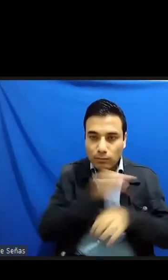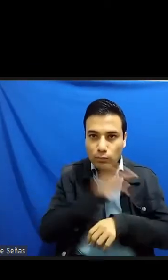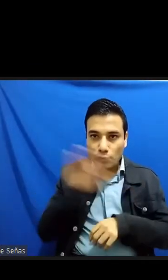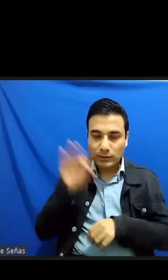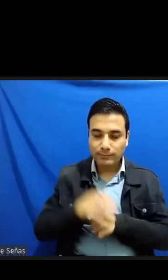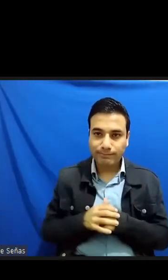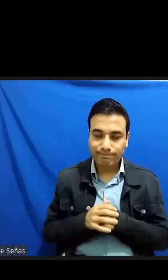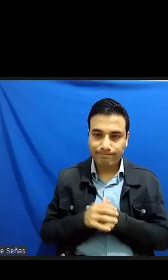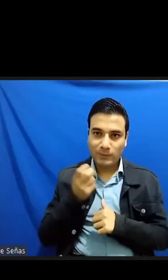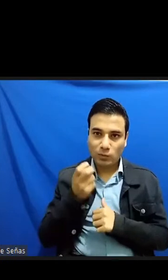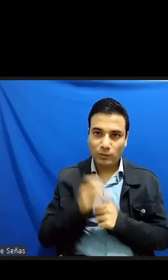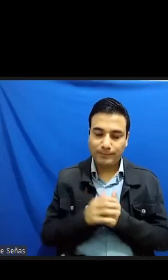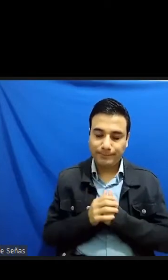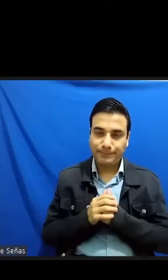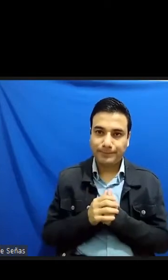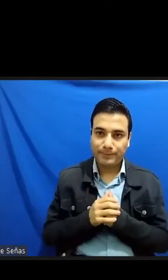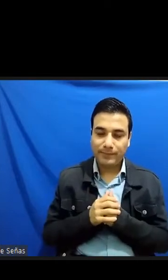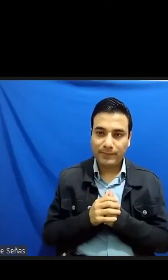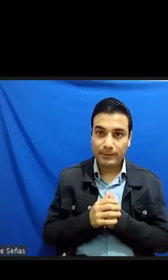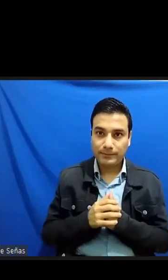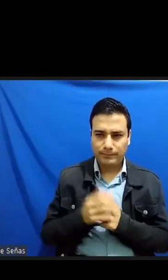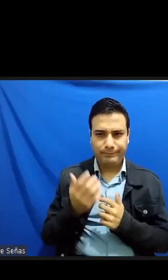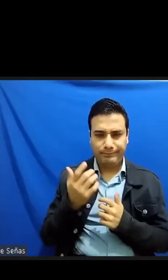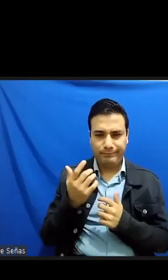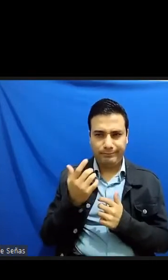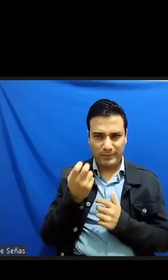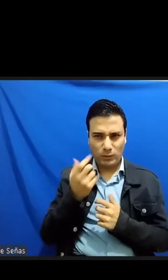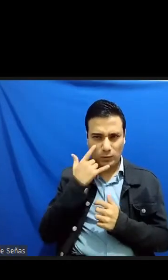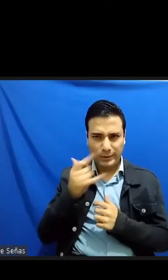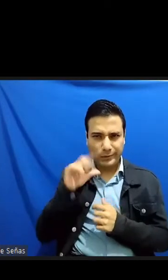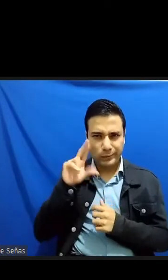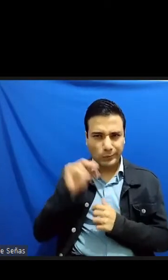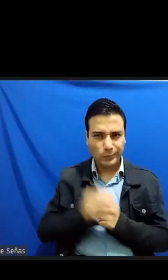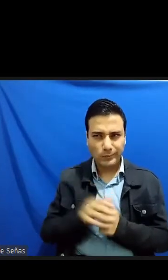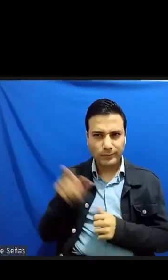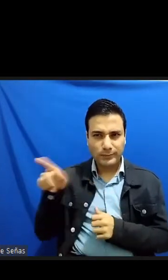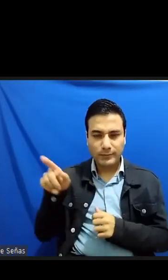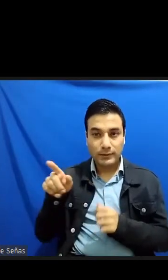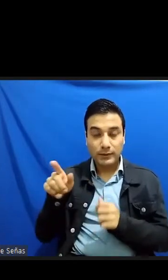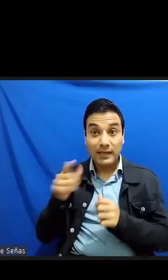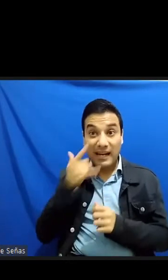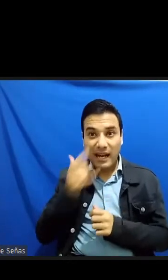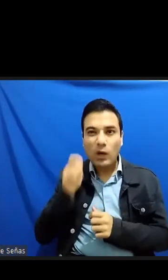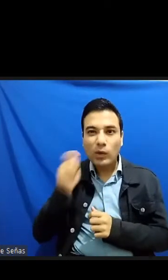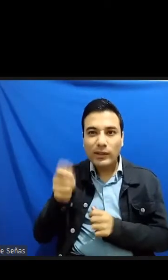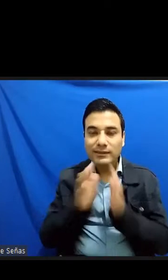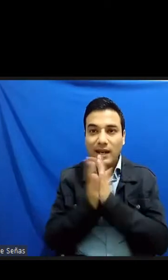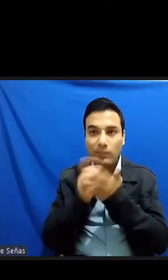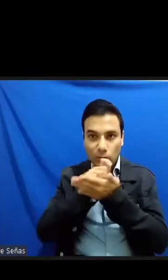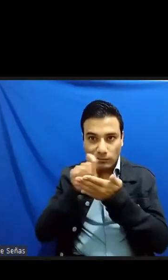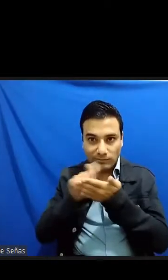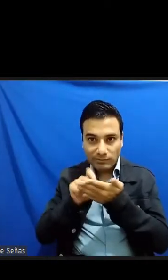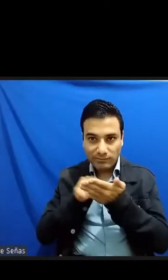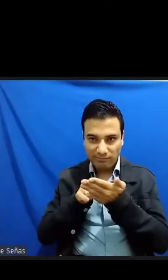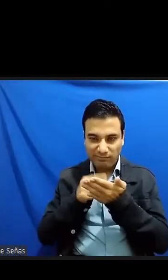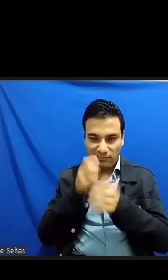sino en aquel texto de lo que no se puede decir siete